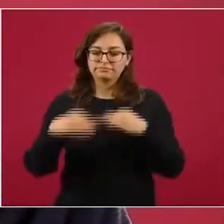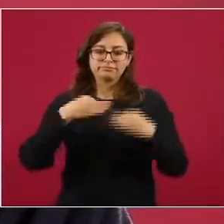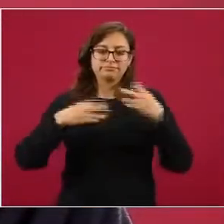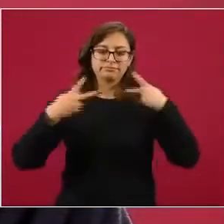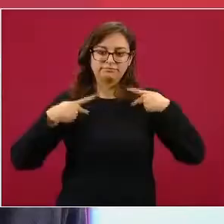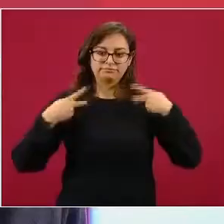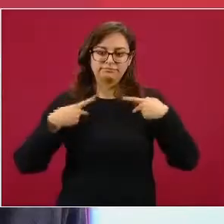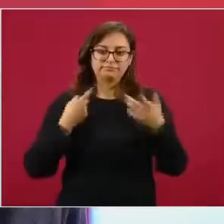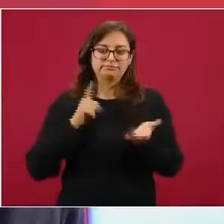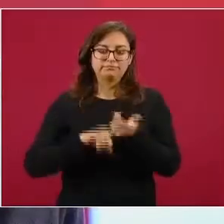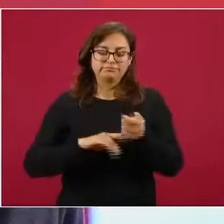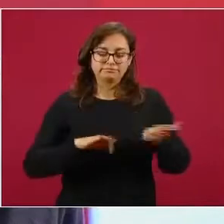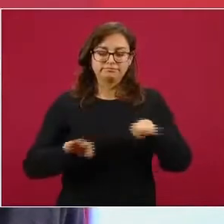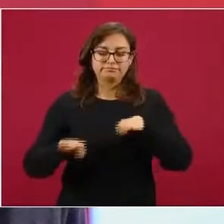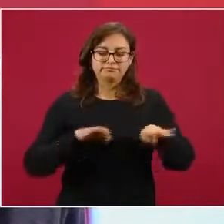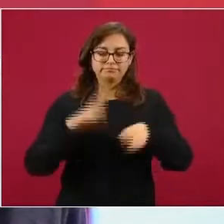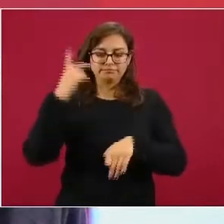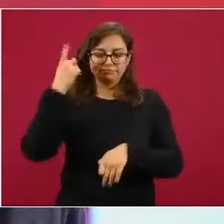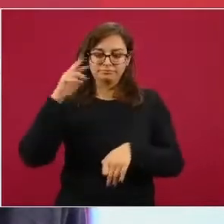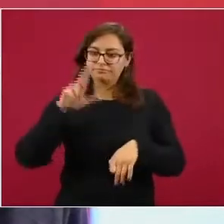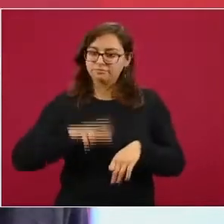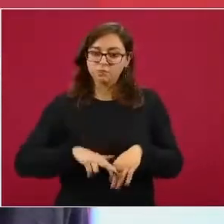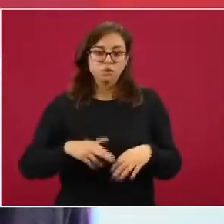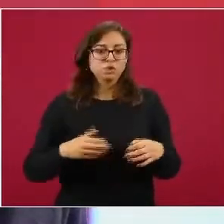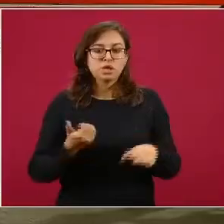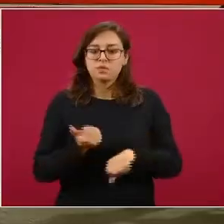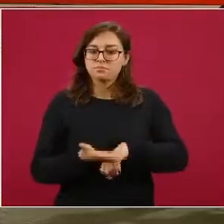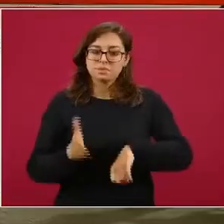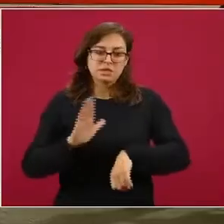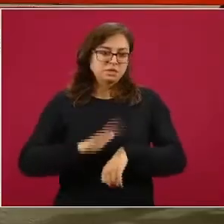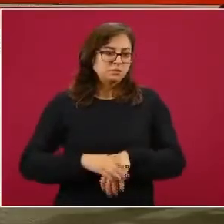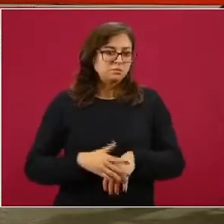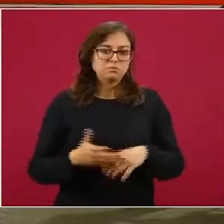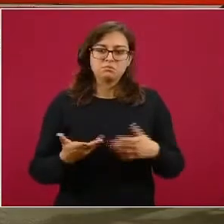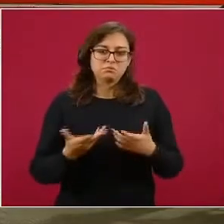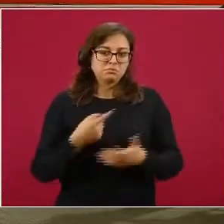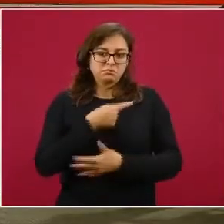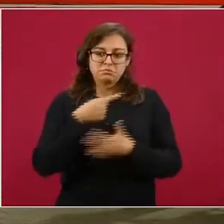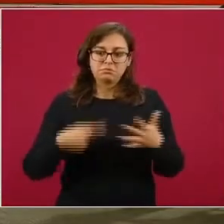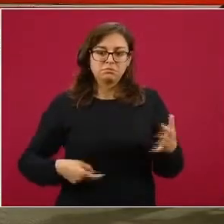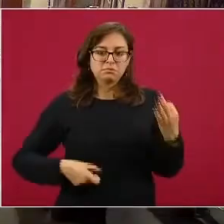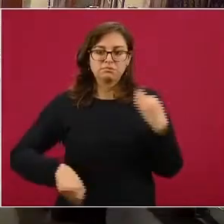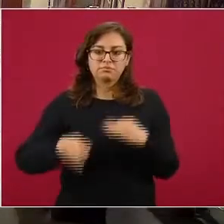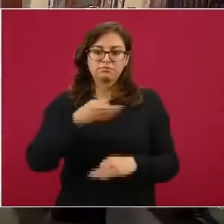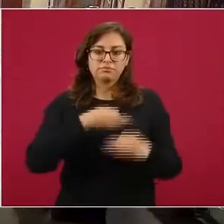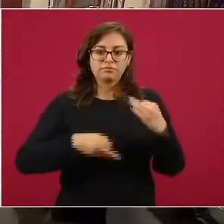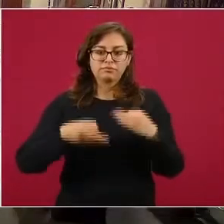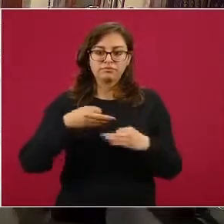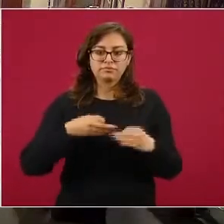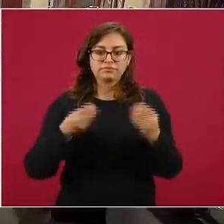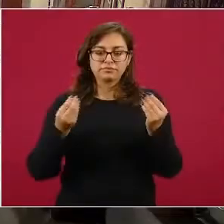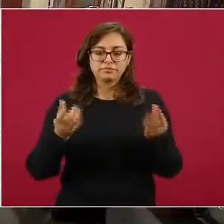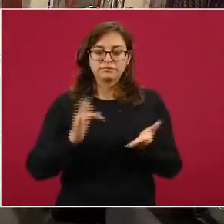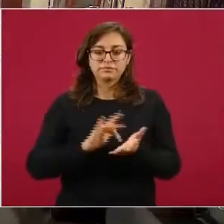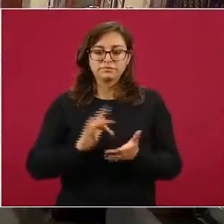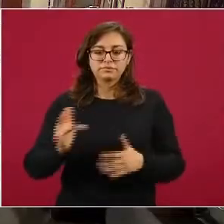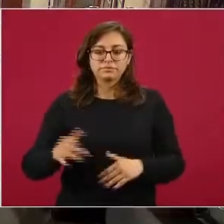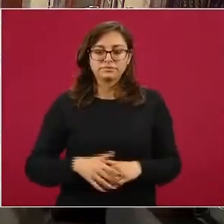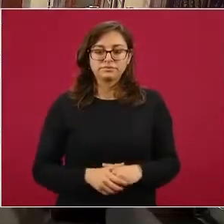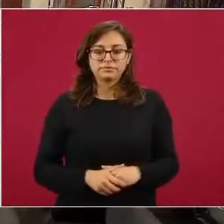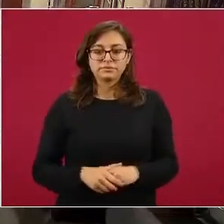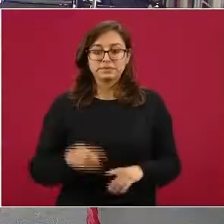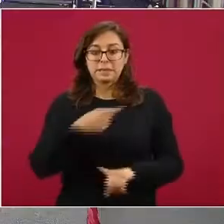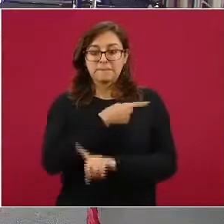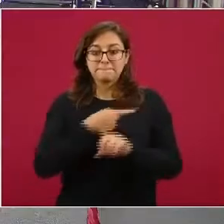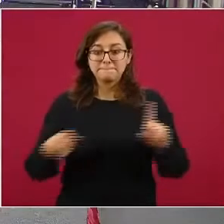y trabajadoras, directivos, operativos, administrativos y demás. Muchas gracias. Nos queda